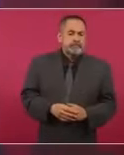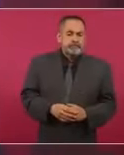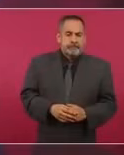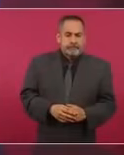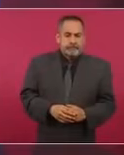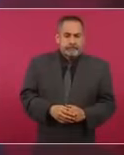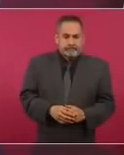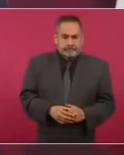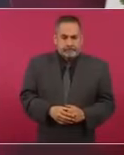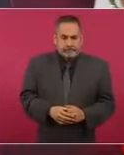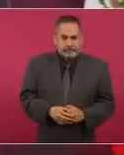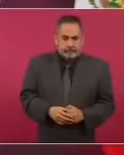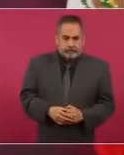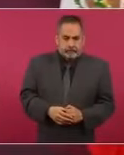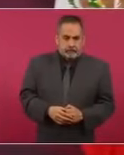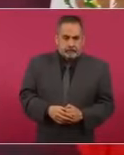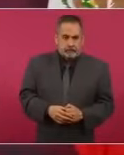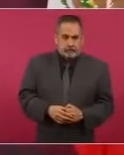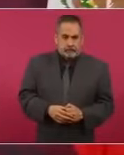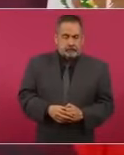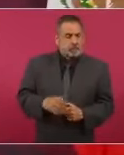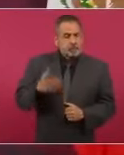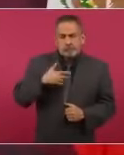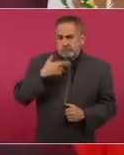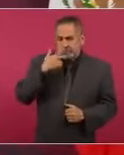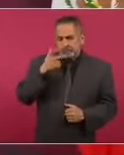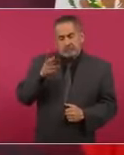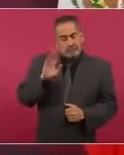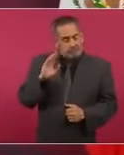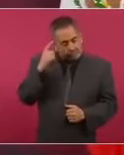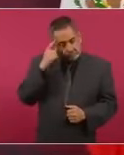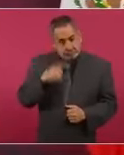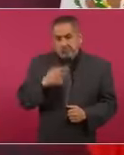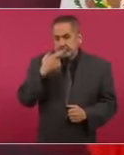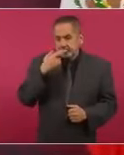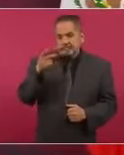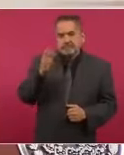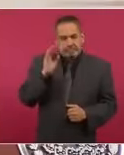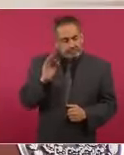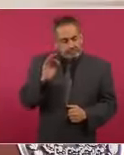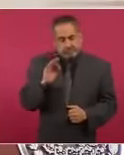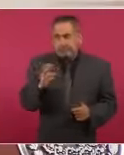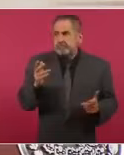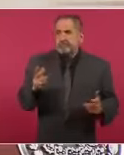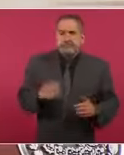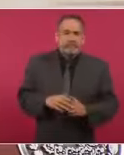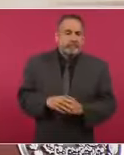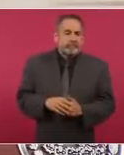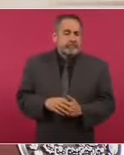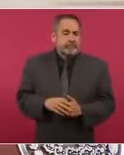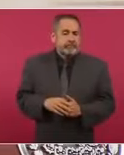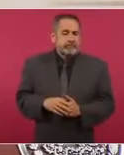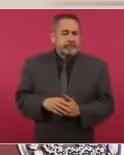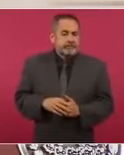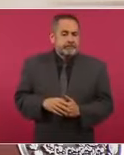Entonces, sería muy bueno y ya se